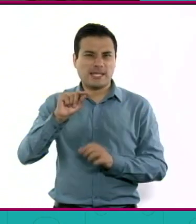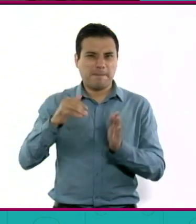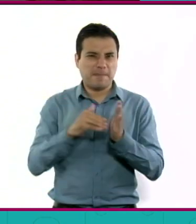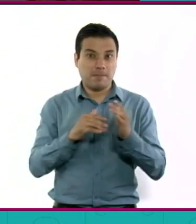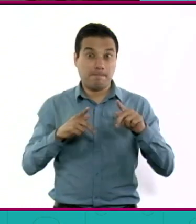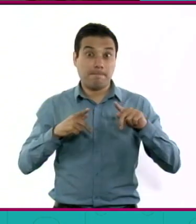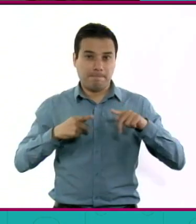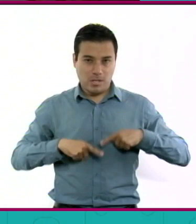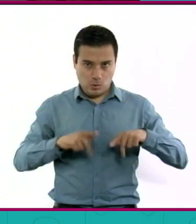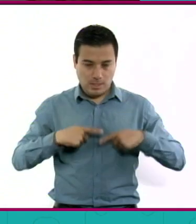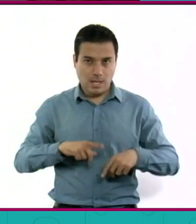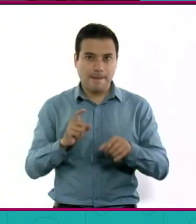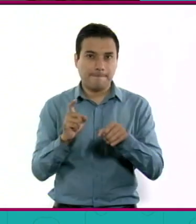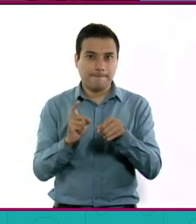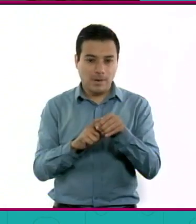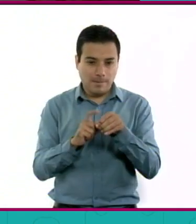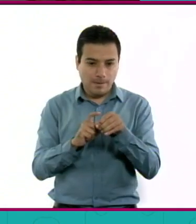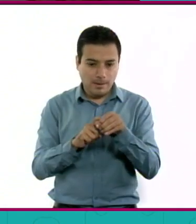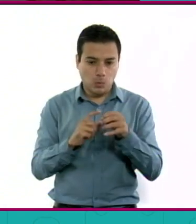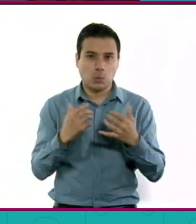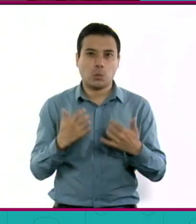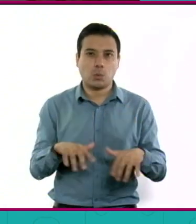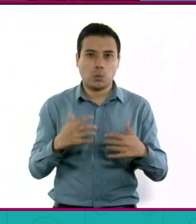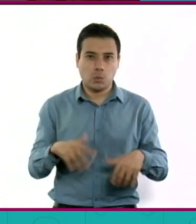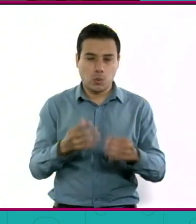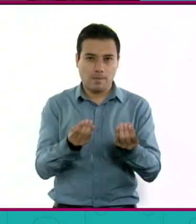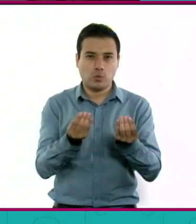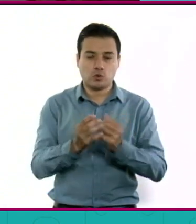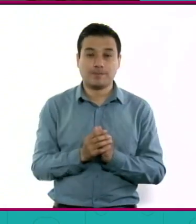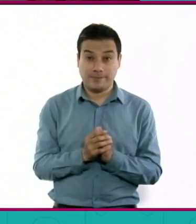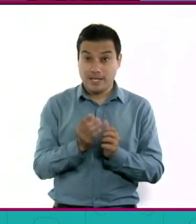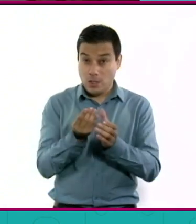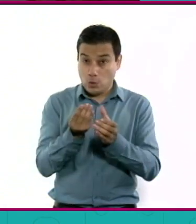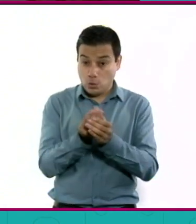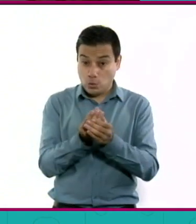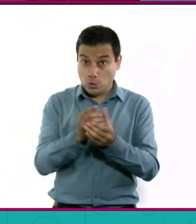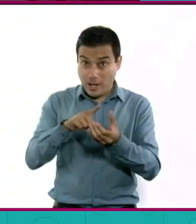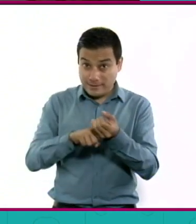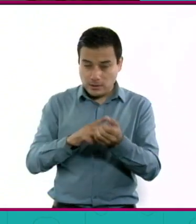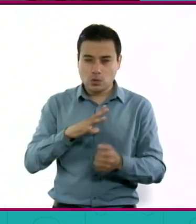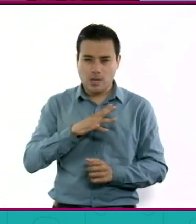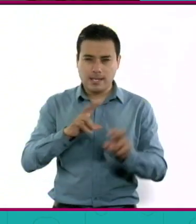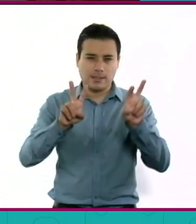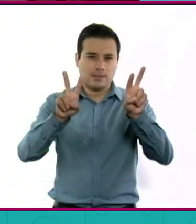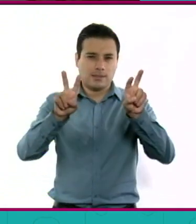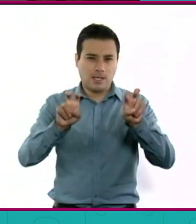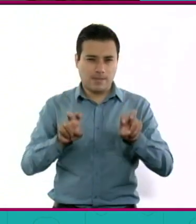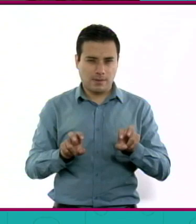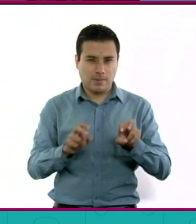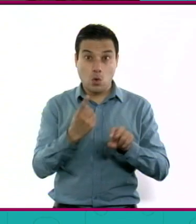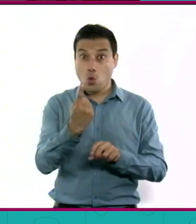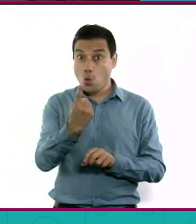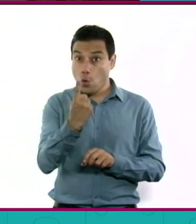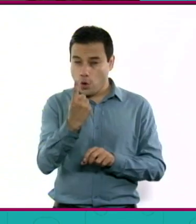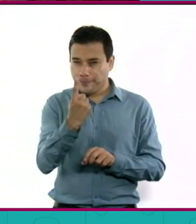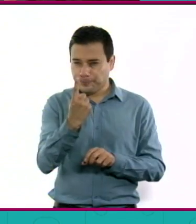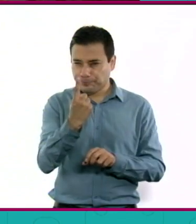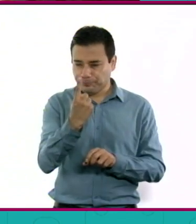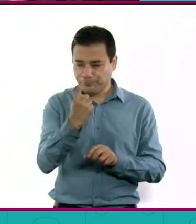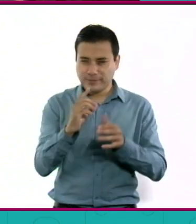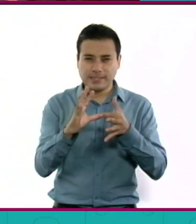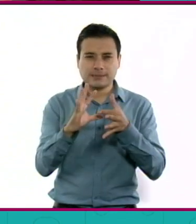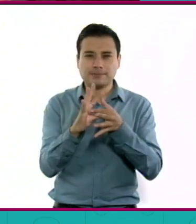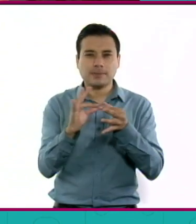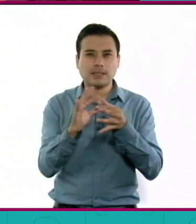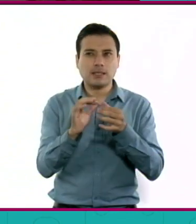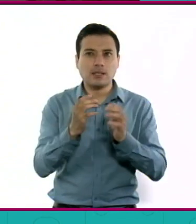son bastantes, en una de las secciones nos platica, o nos indica más bien, a dónde podemos